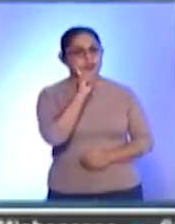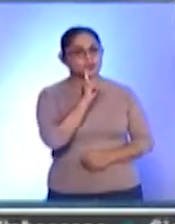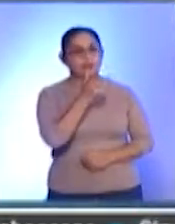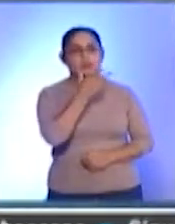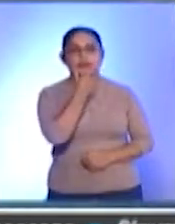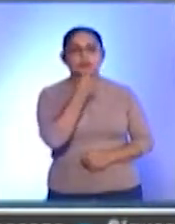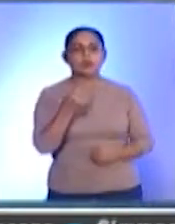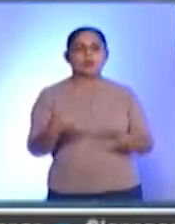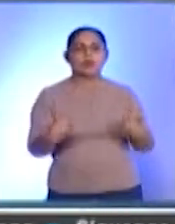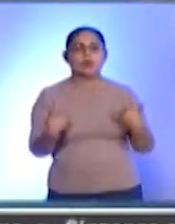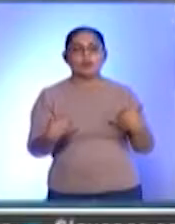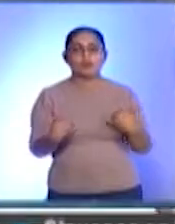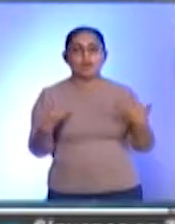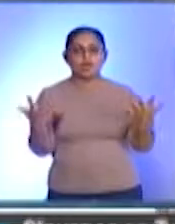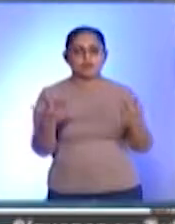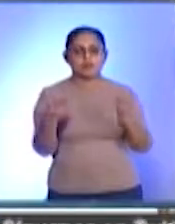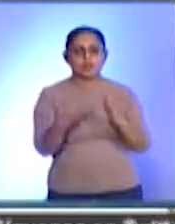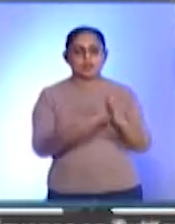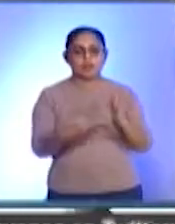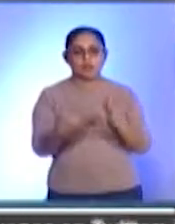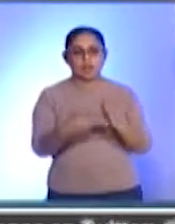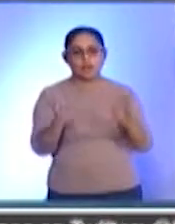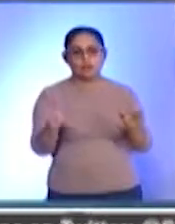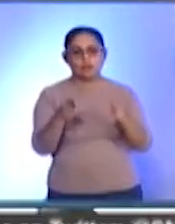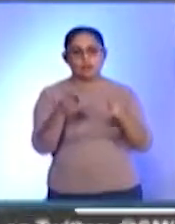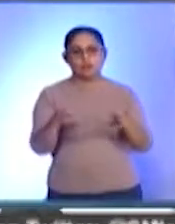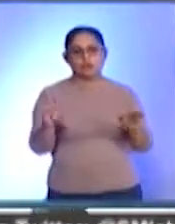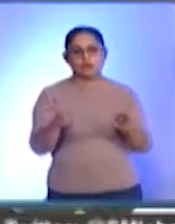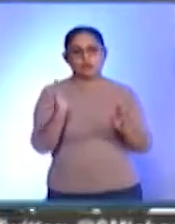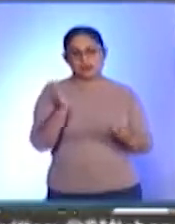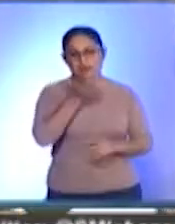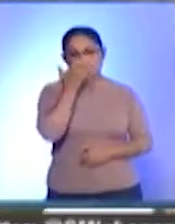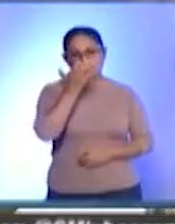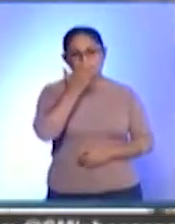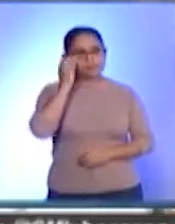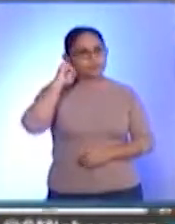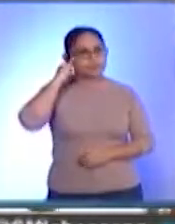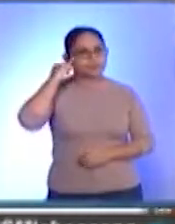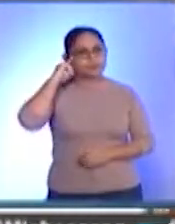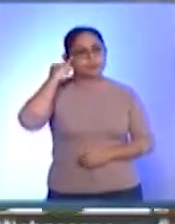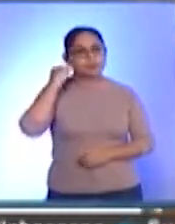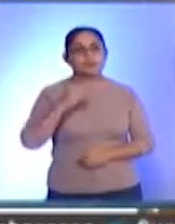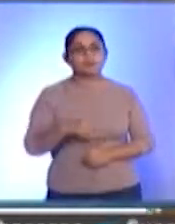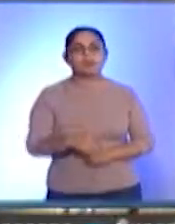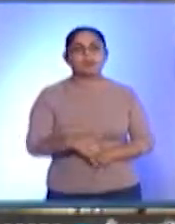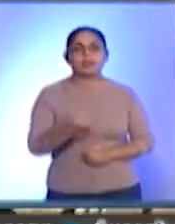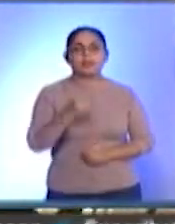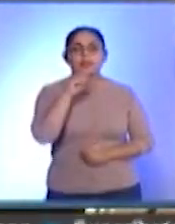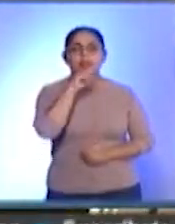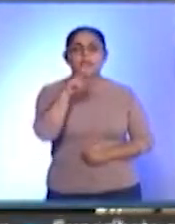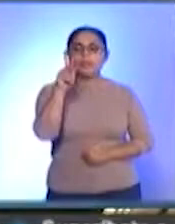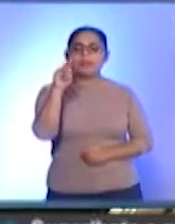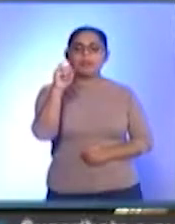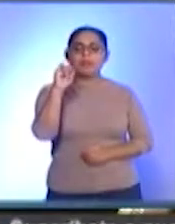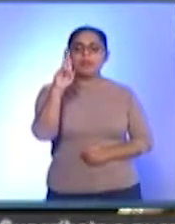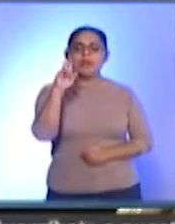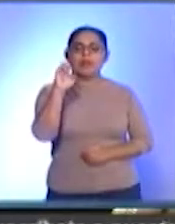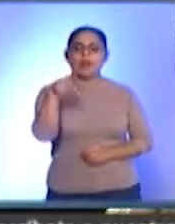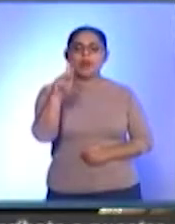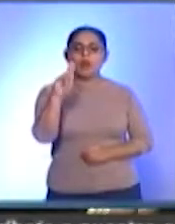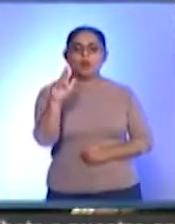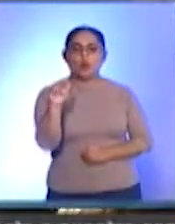impartiendo talleres de música tradicional purépecha. Ahí les imparto también Pirecua y les enseño